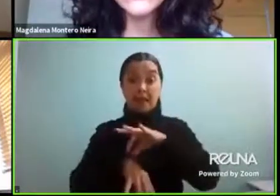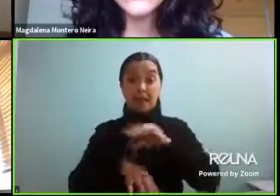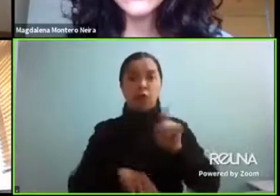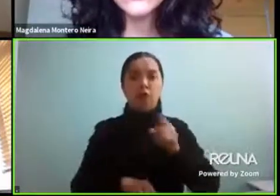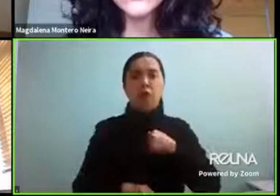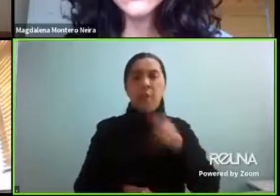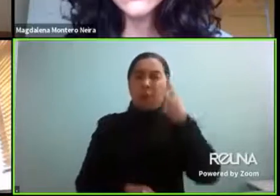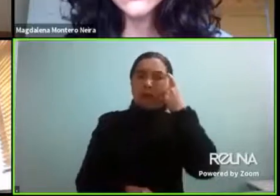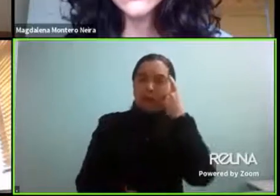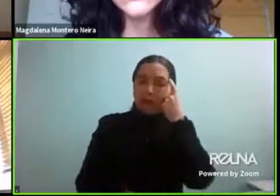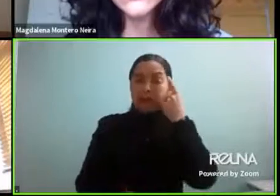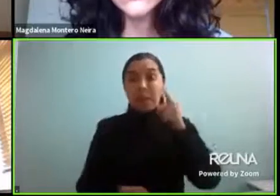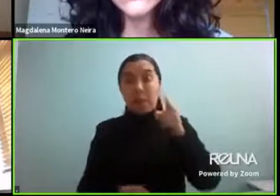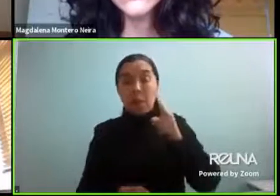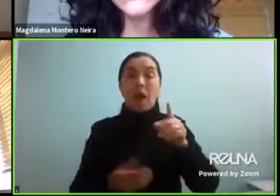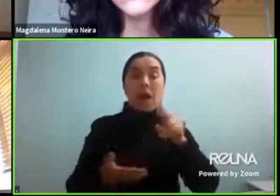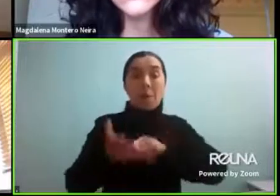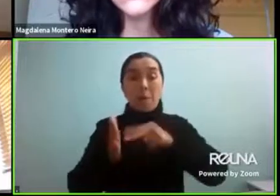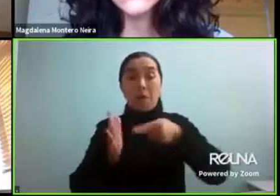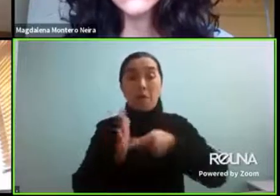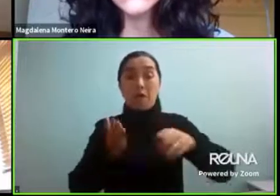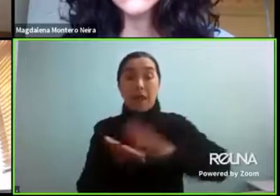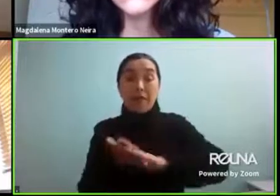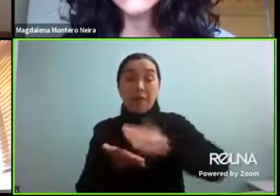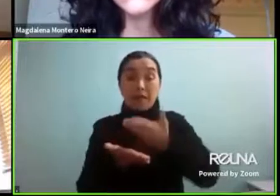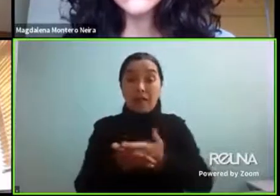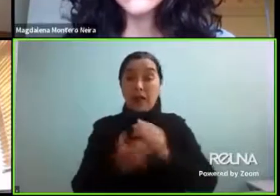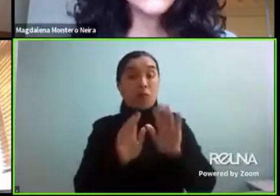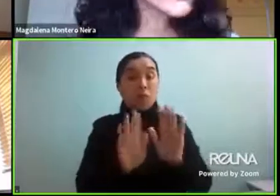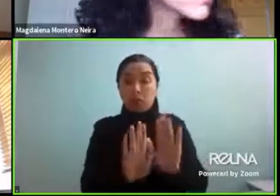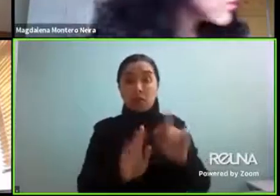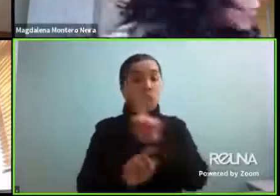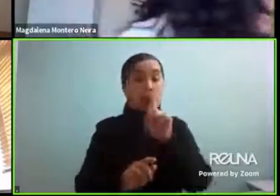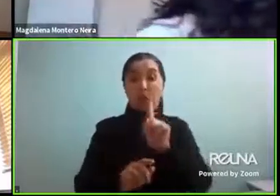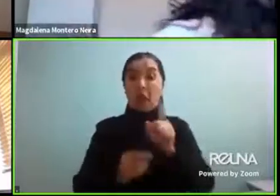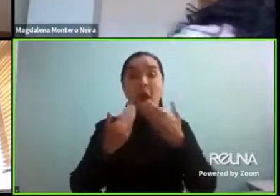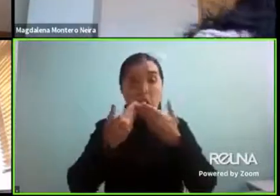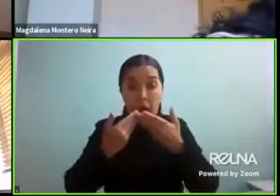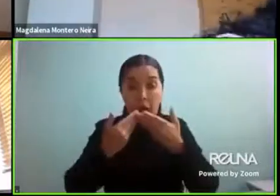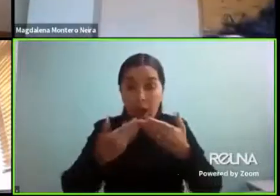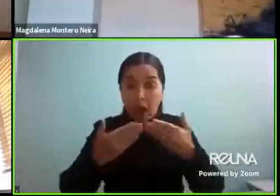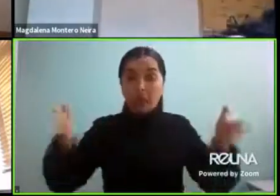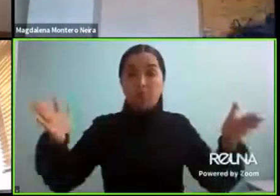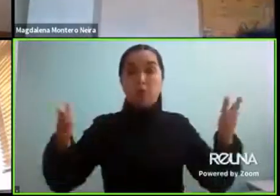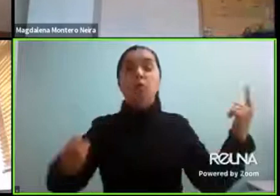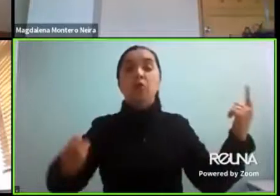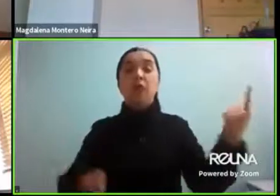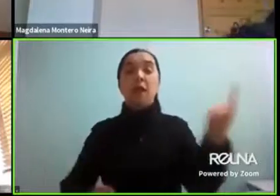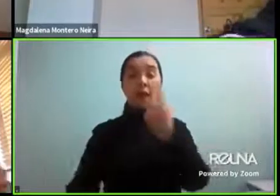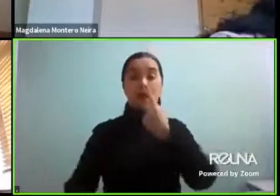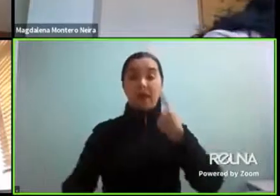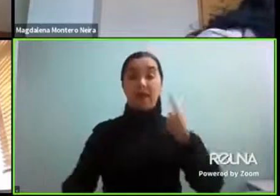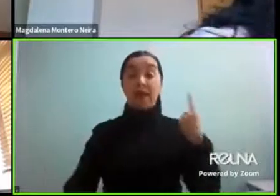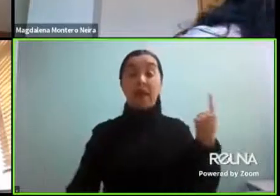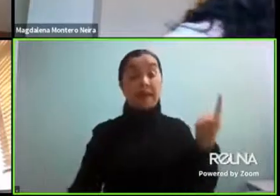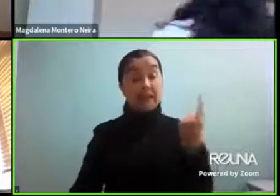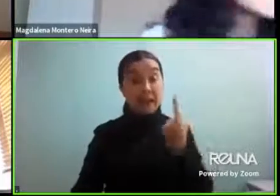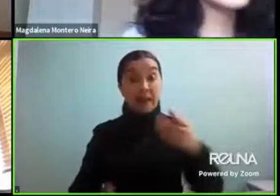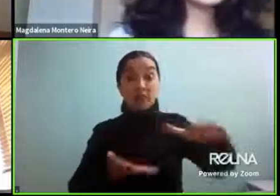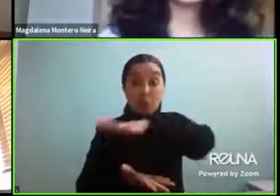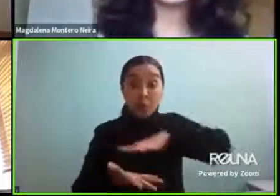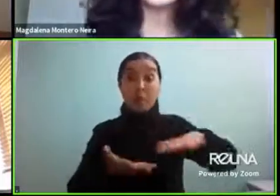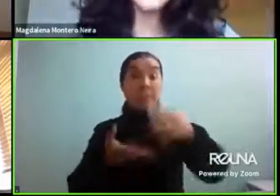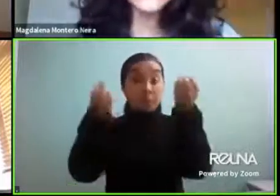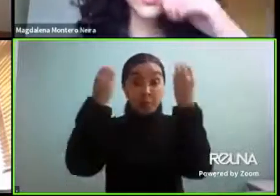frenara, así que decidimos abrir nuestra actividad, pero ahora la comunidad general. Quisimos generar un espacio de aprendizaje que fuese